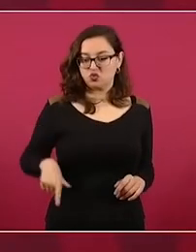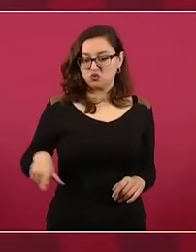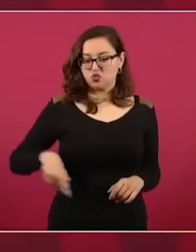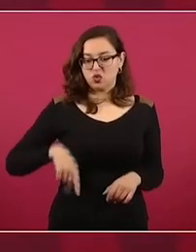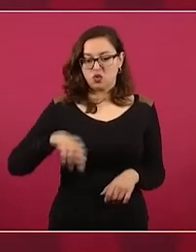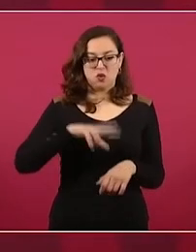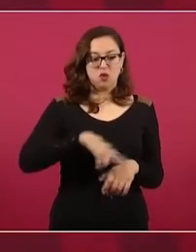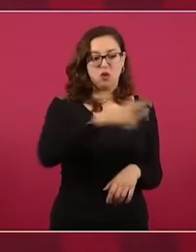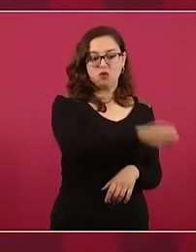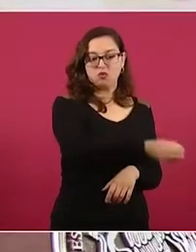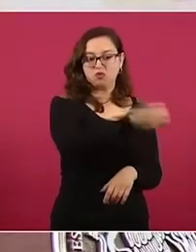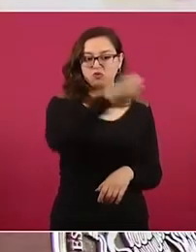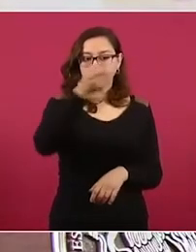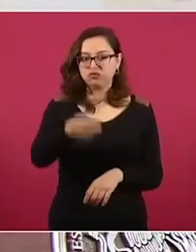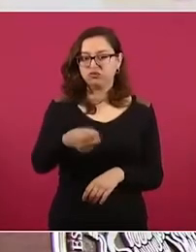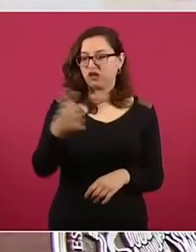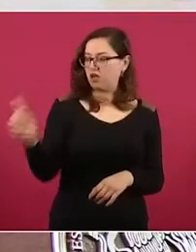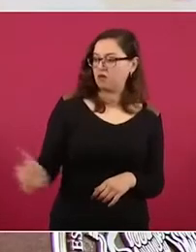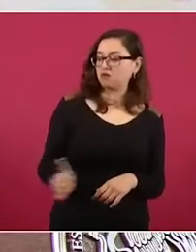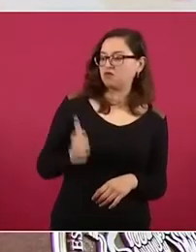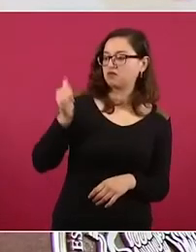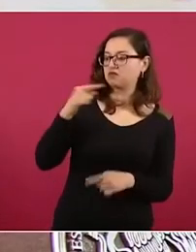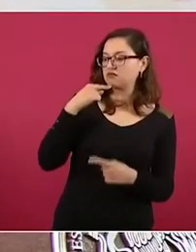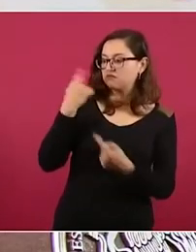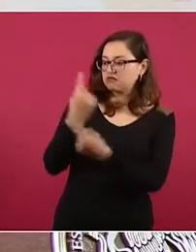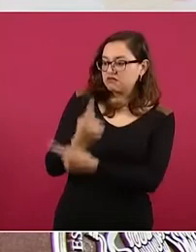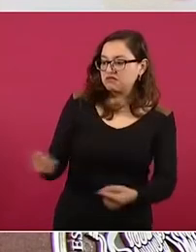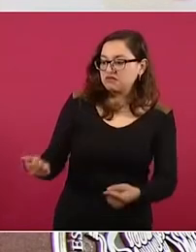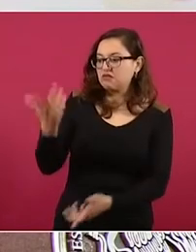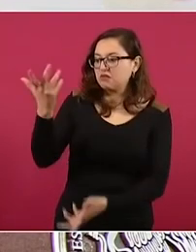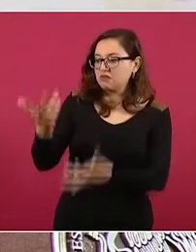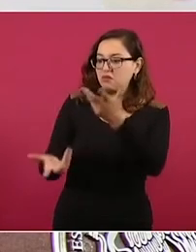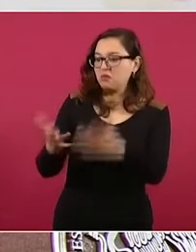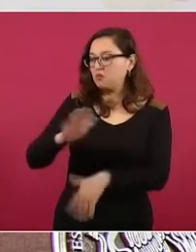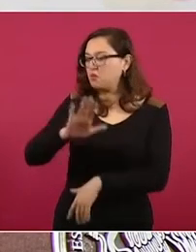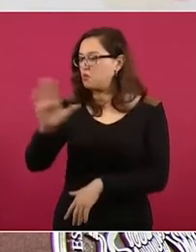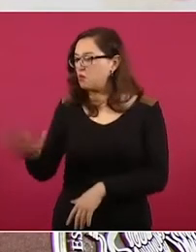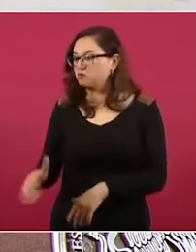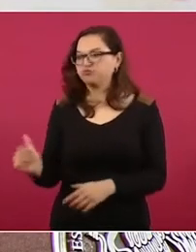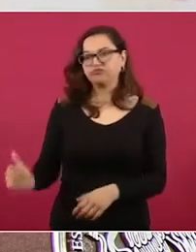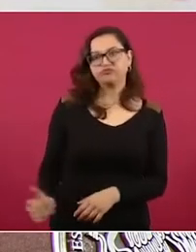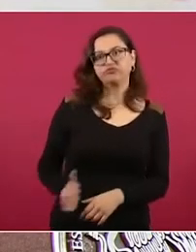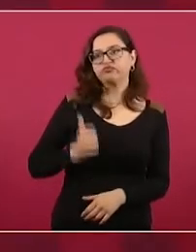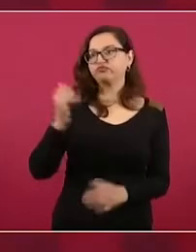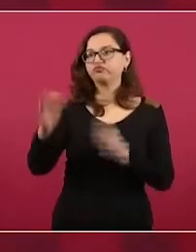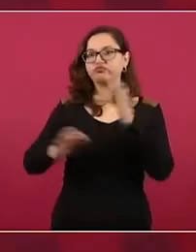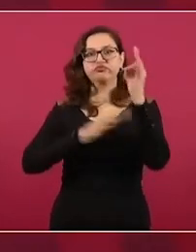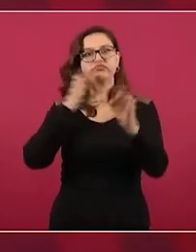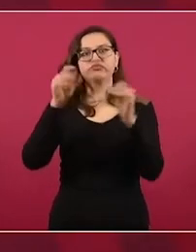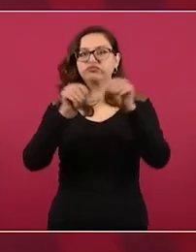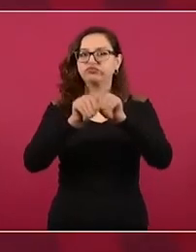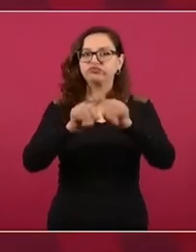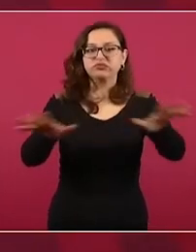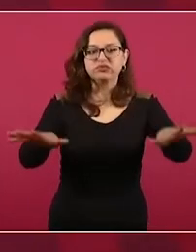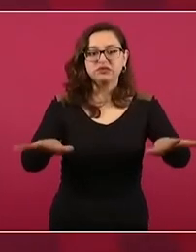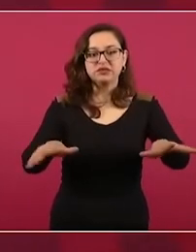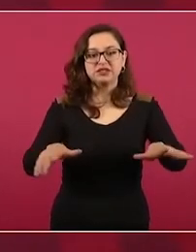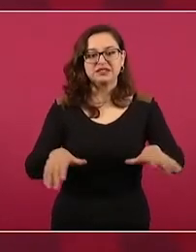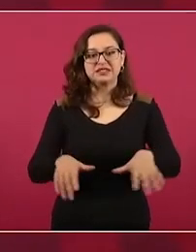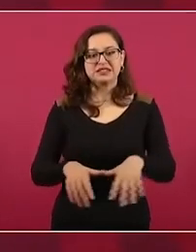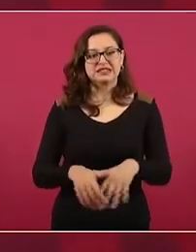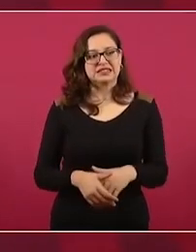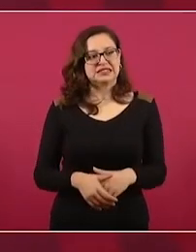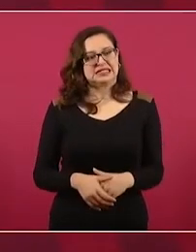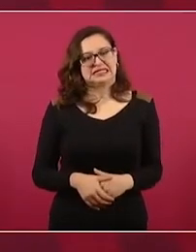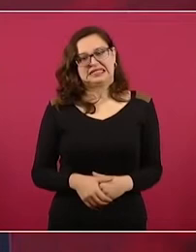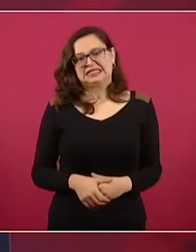O sea, valiéndose de la tragedia. Por eso le digo a la gente de